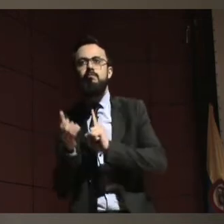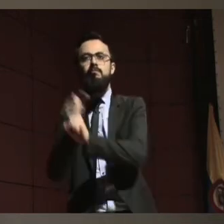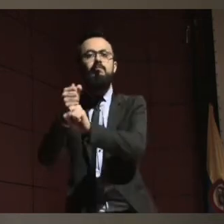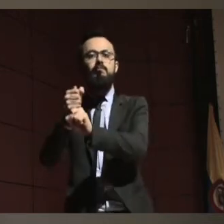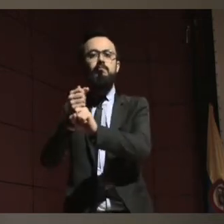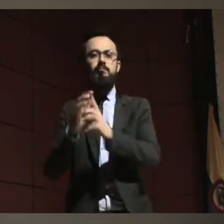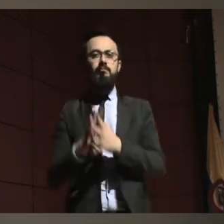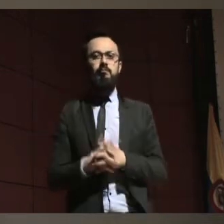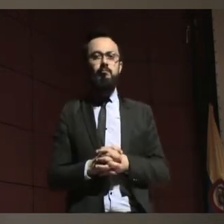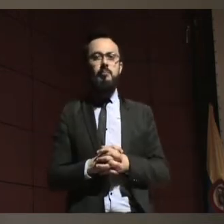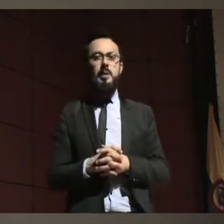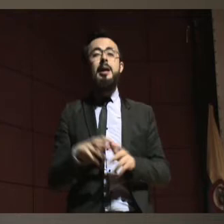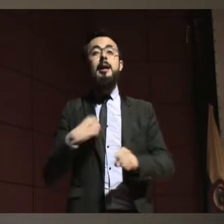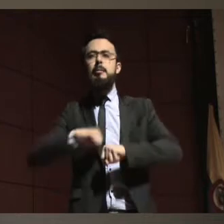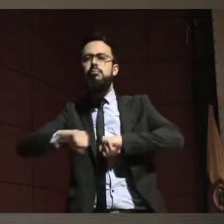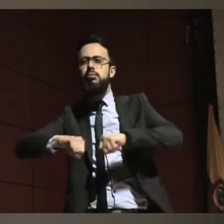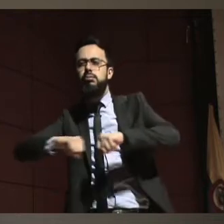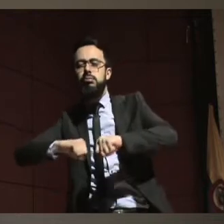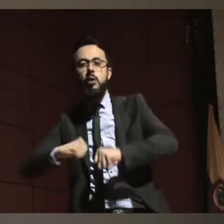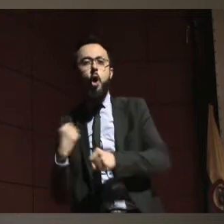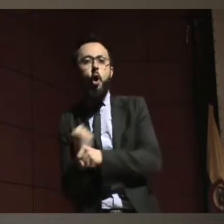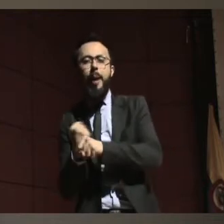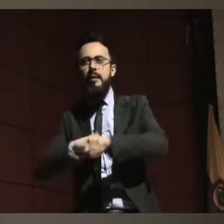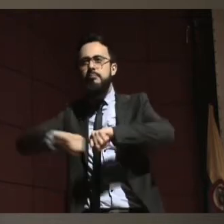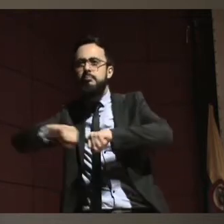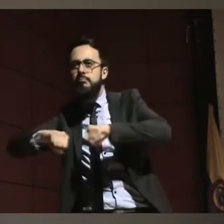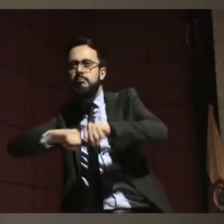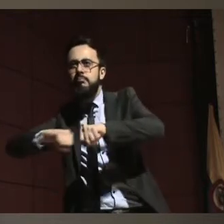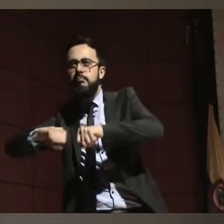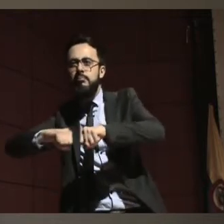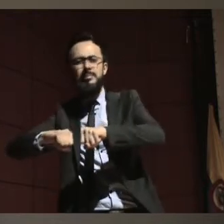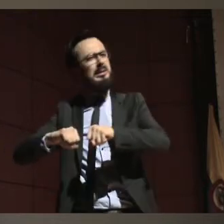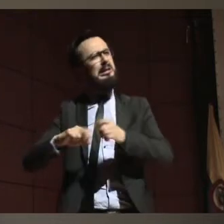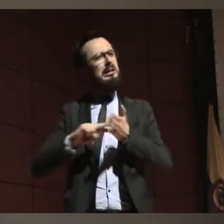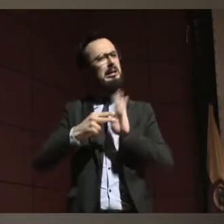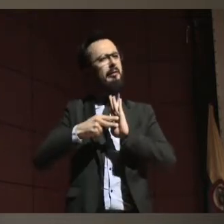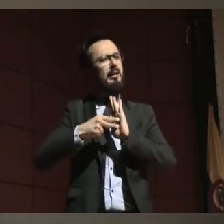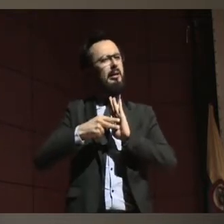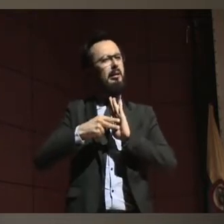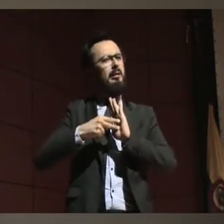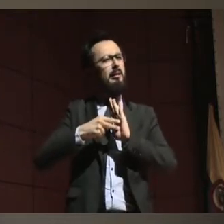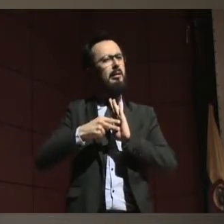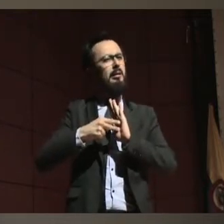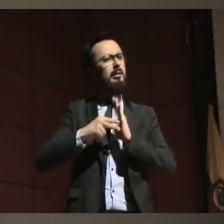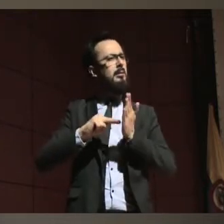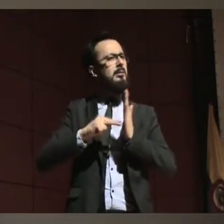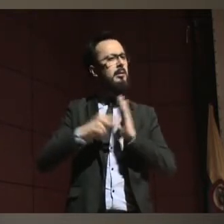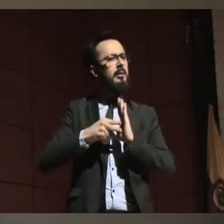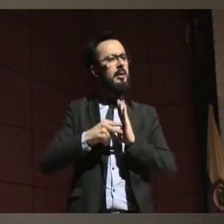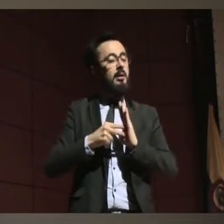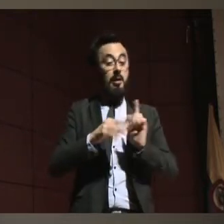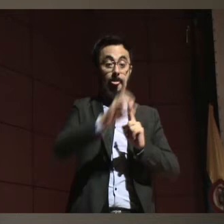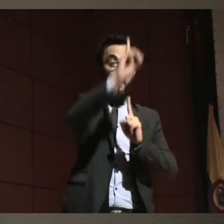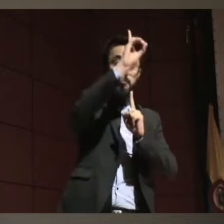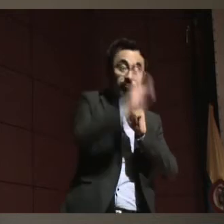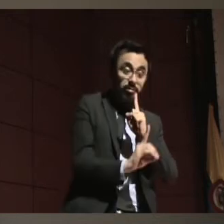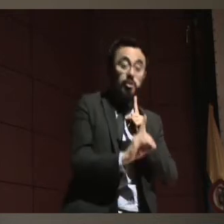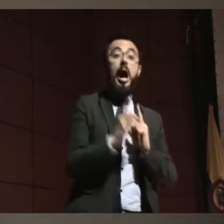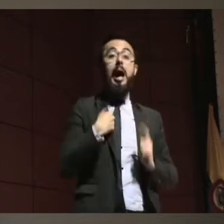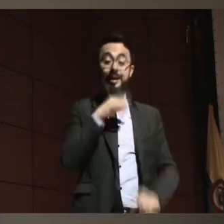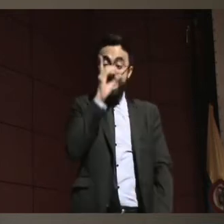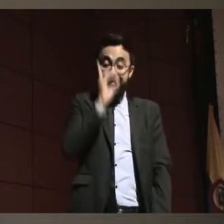quiere decir la capacidad de obrar? Pues que después de que yo tomo una decisión, obviamente voy a la acción.